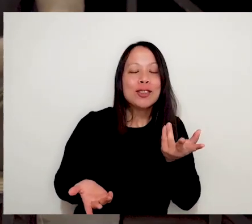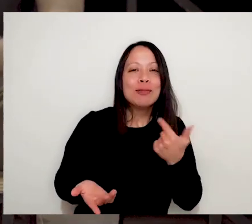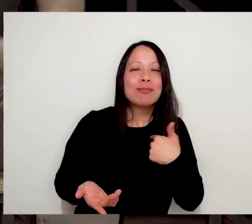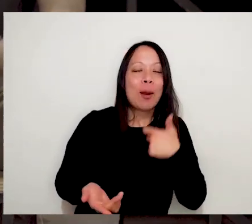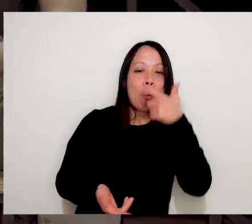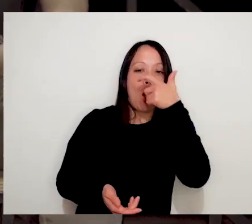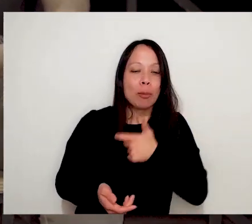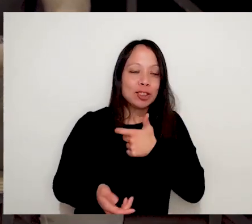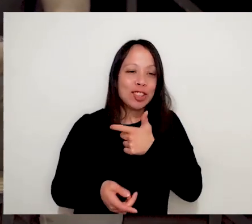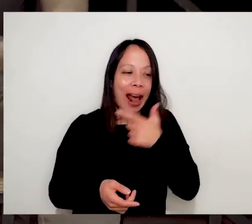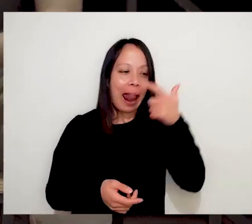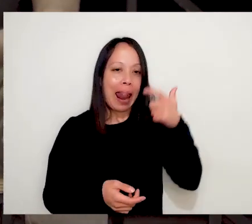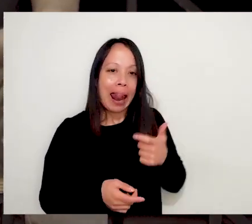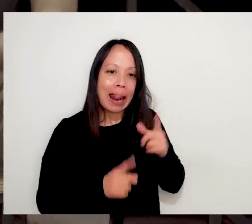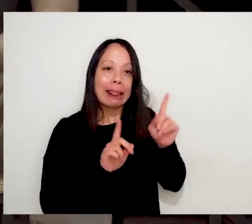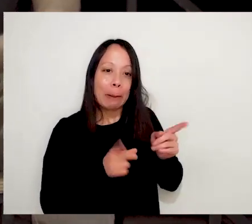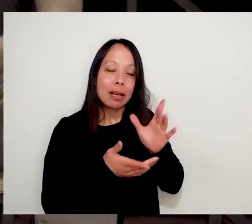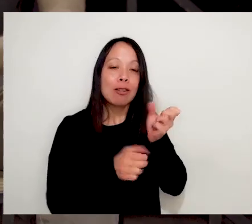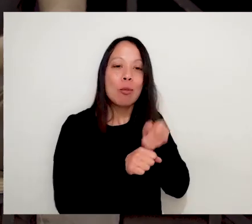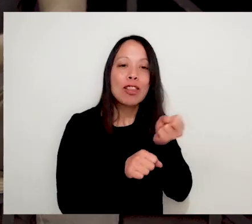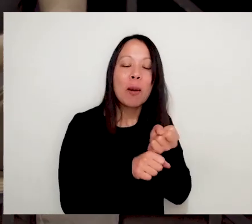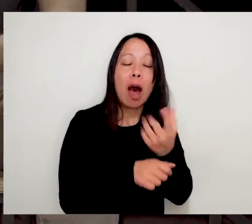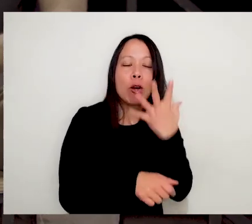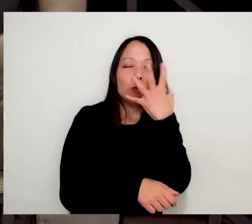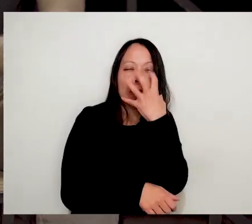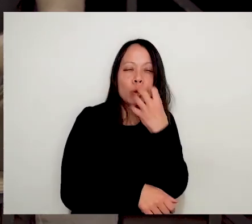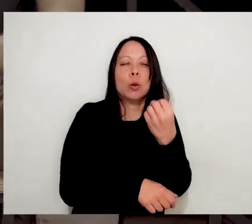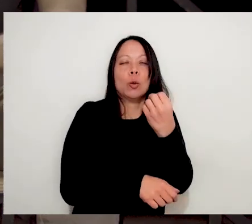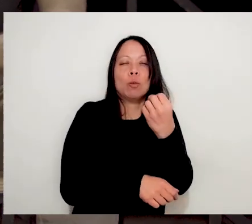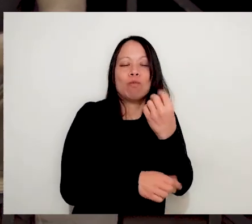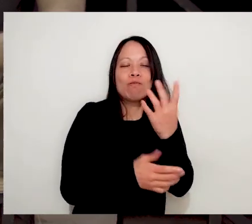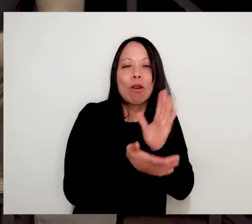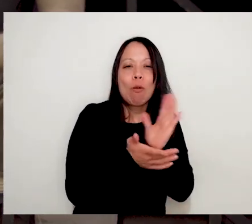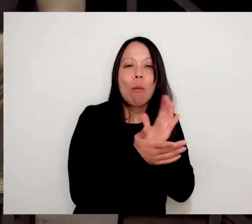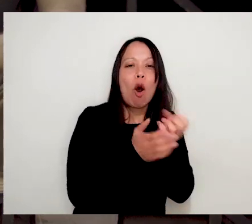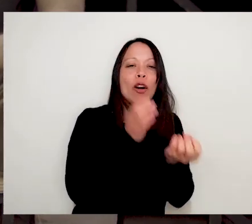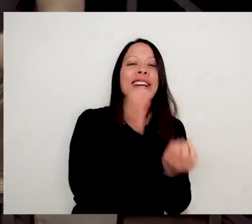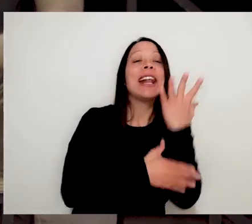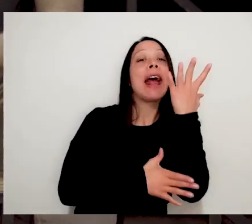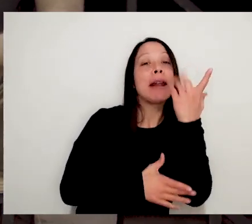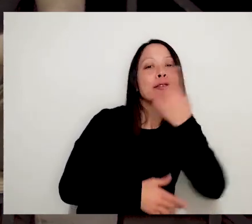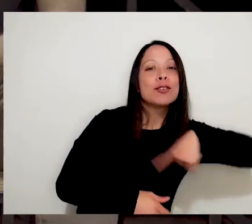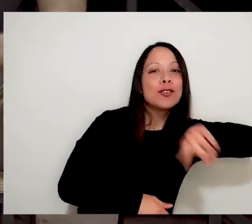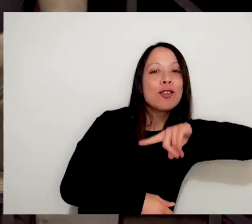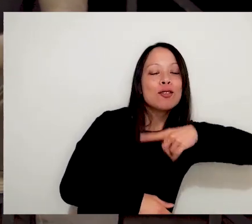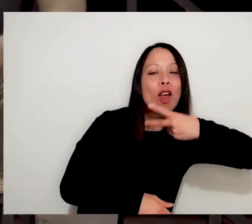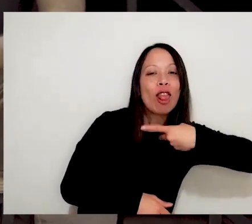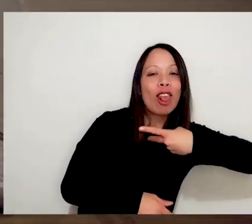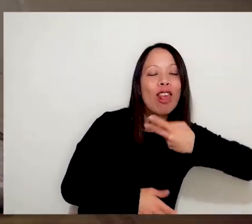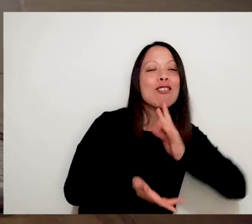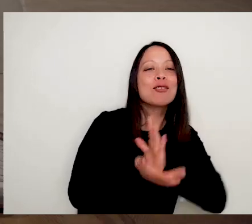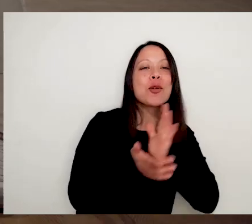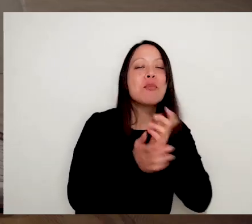al toque, tanto en lo personal como en lo laboral, nos atrae. Como crear desde la diferencia. Claro.